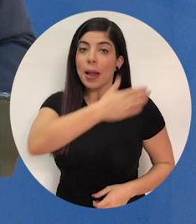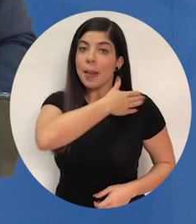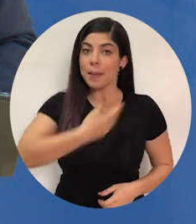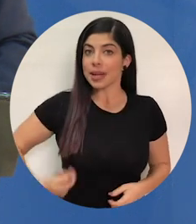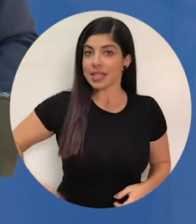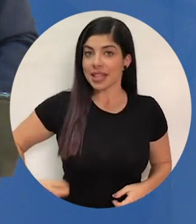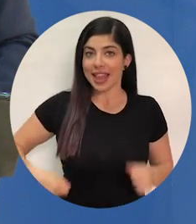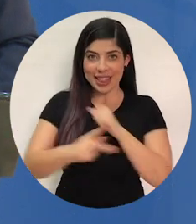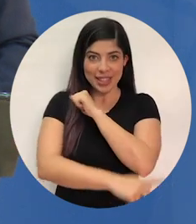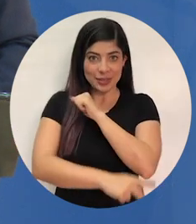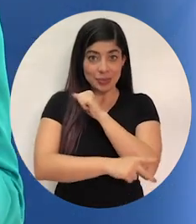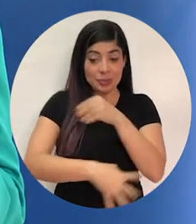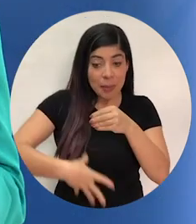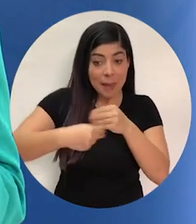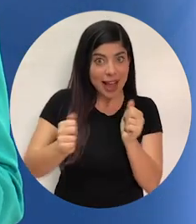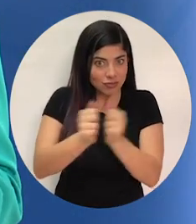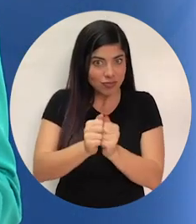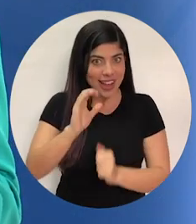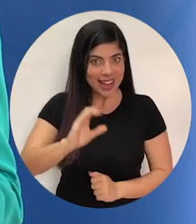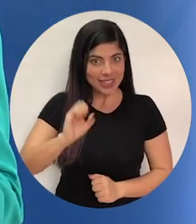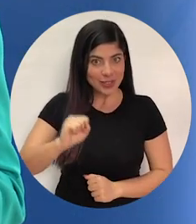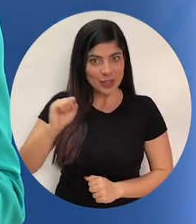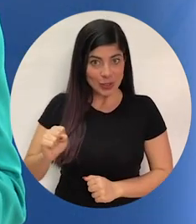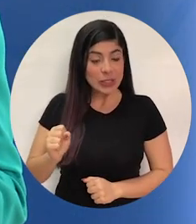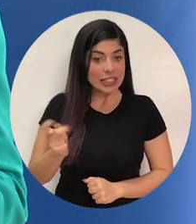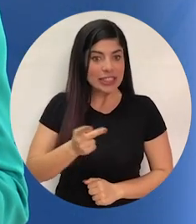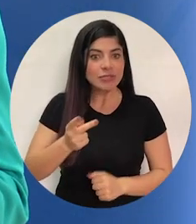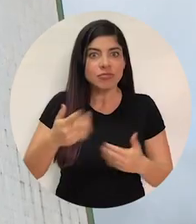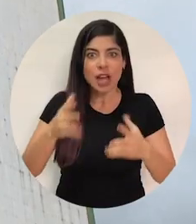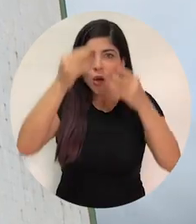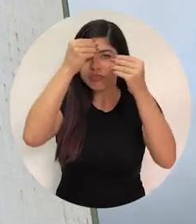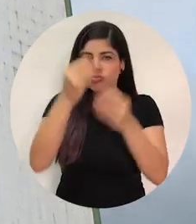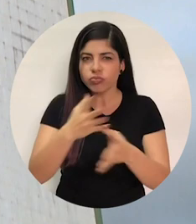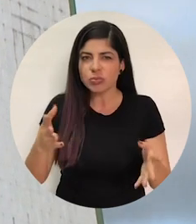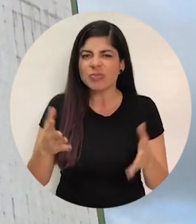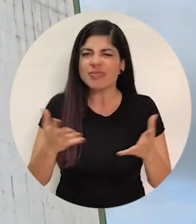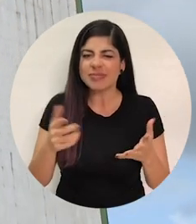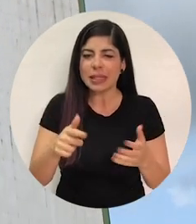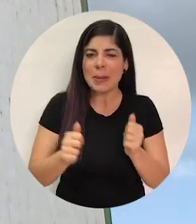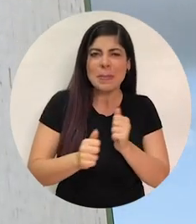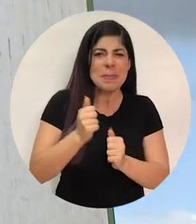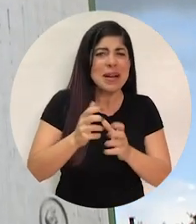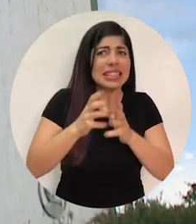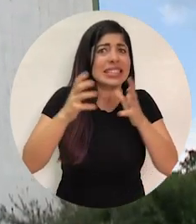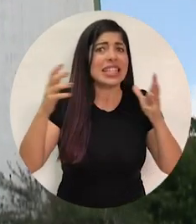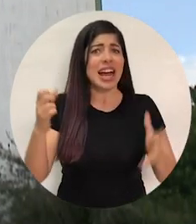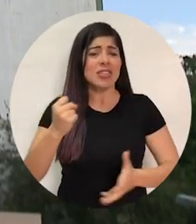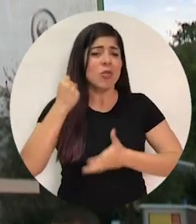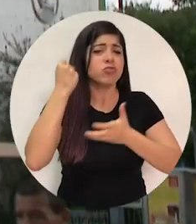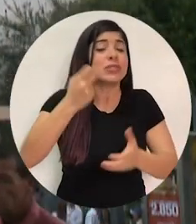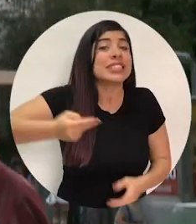El presidente de la República, junto a la Caja Costarricense del Seguro Social, anunciaron la más grande inversión de la